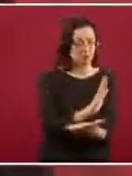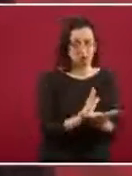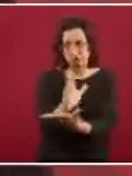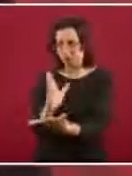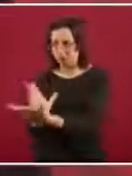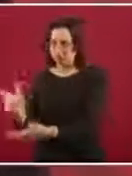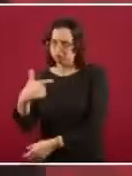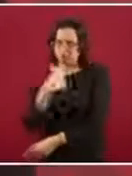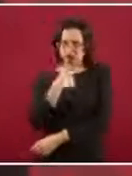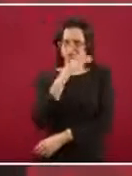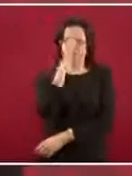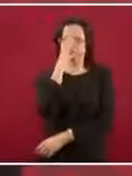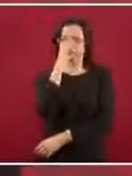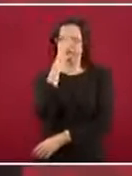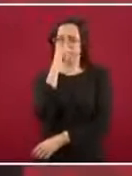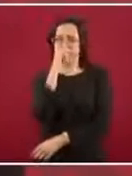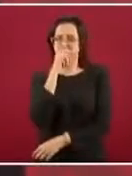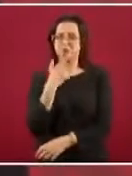por